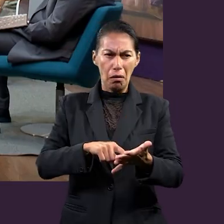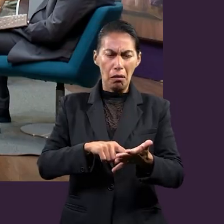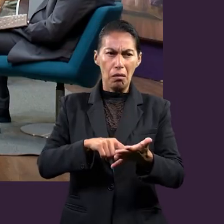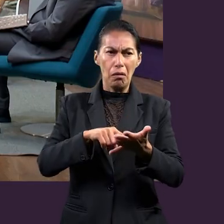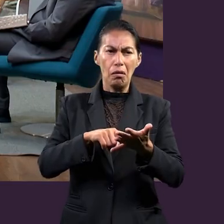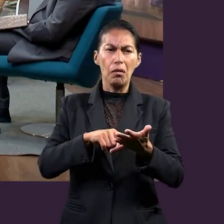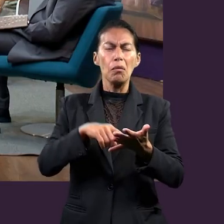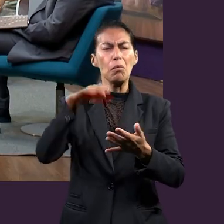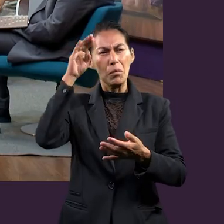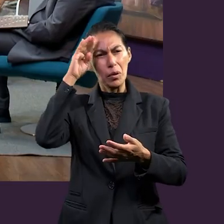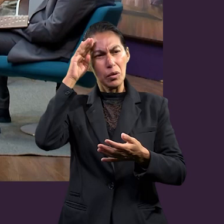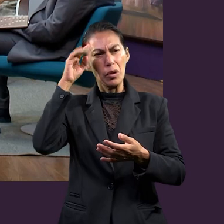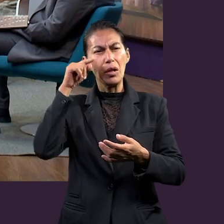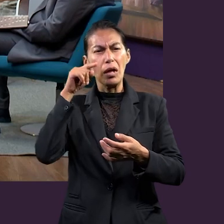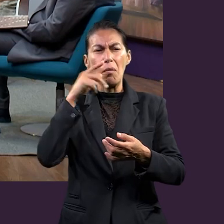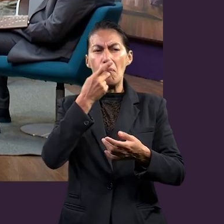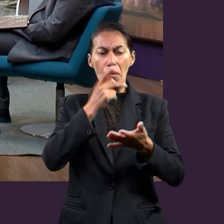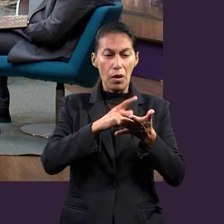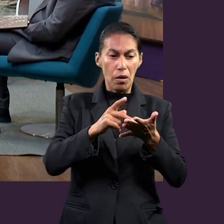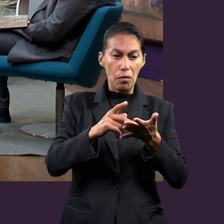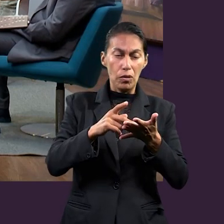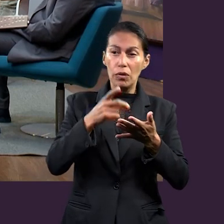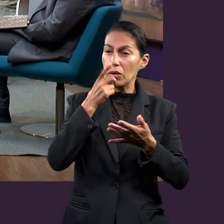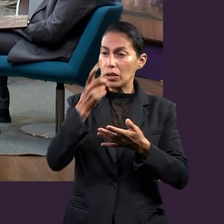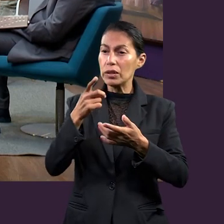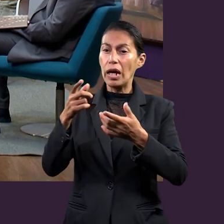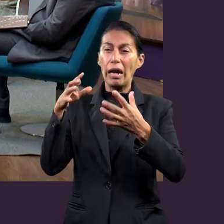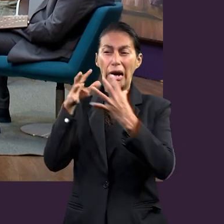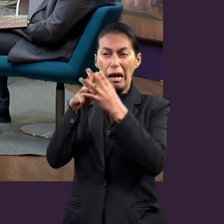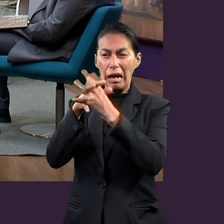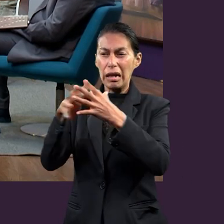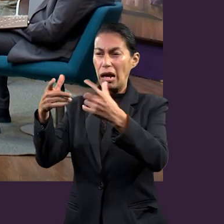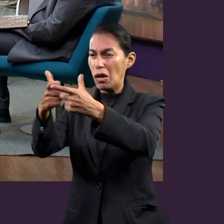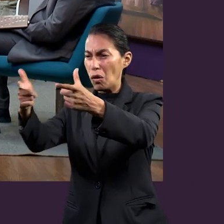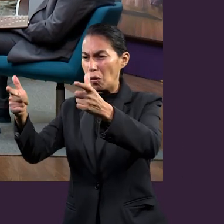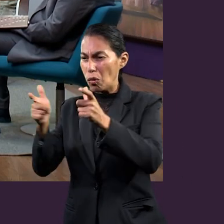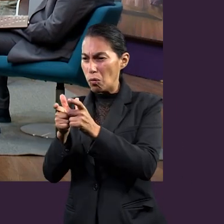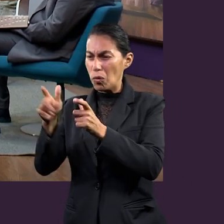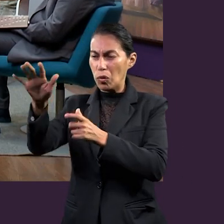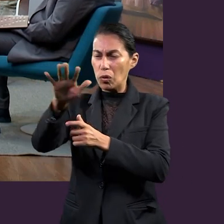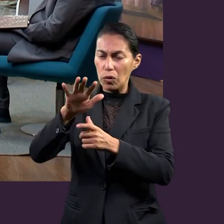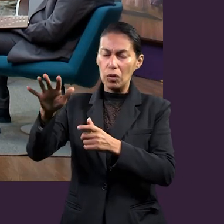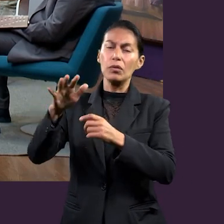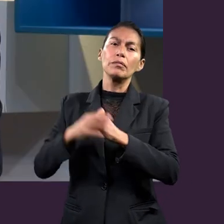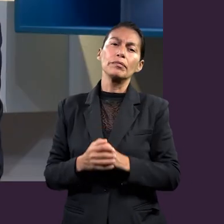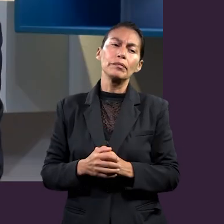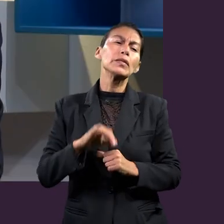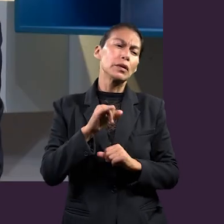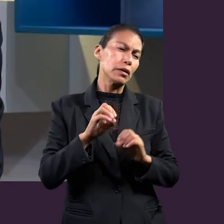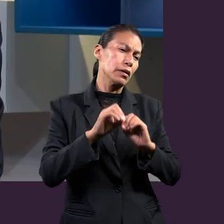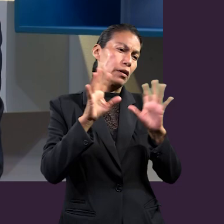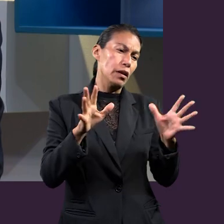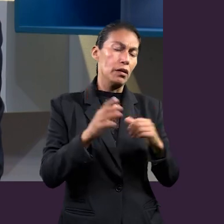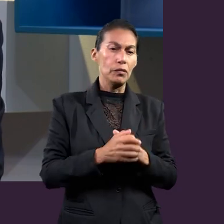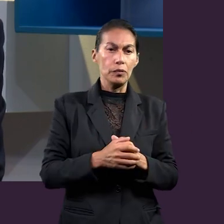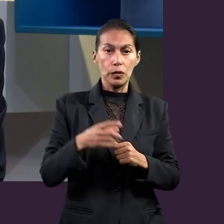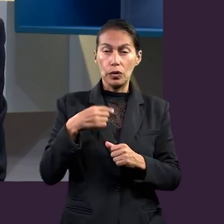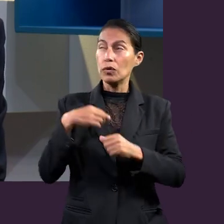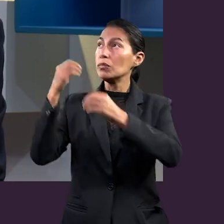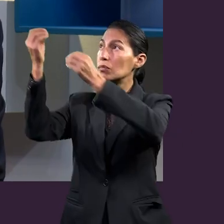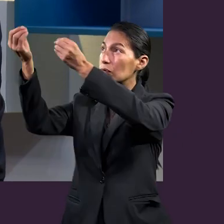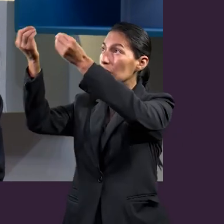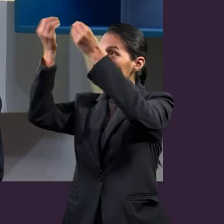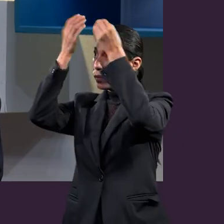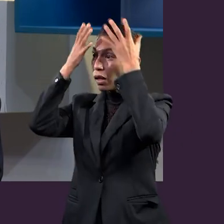creo y apoyo la idea de que Pablo está hablando de una guerra cooperativa en todo el pueblo de Dios. Fantástico. Y por supuesto,